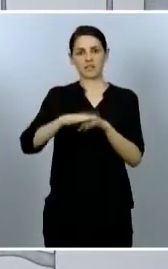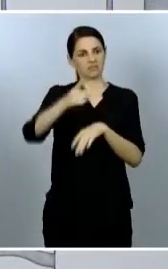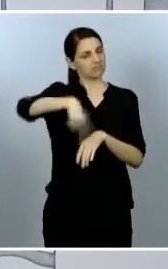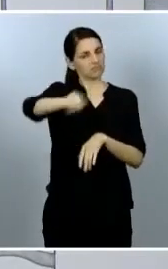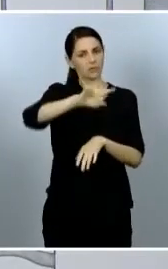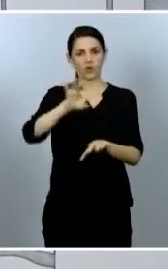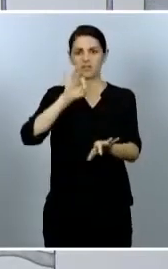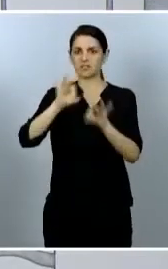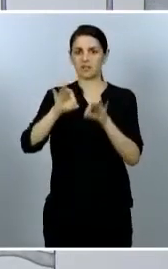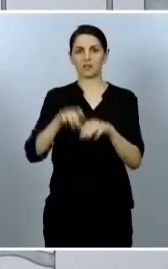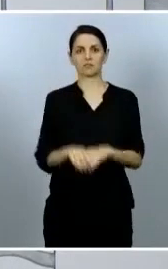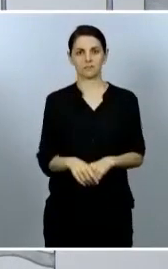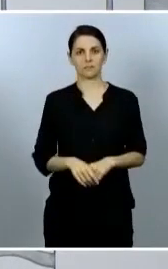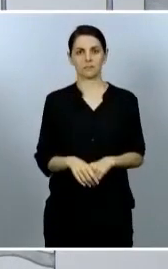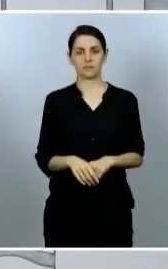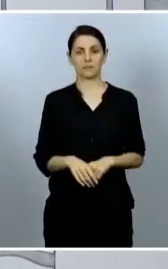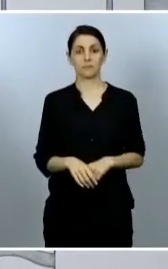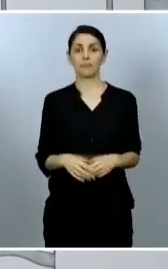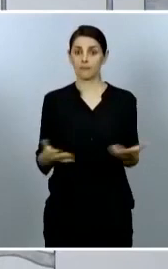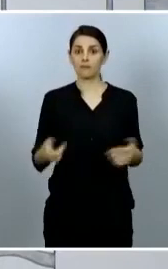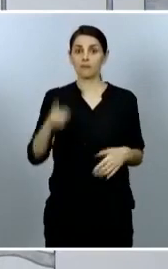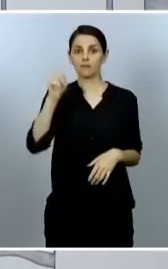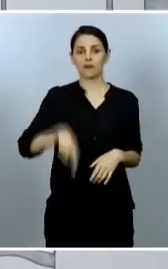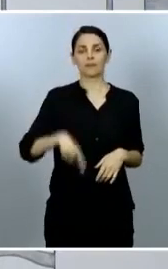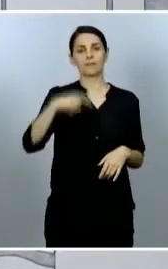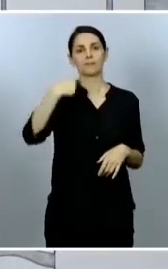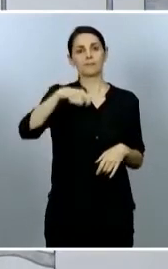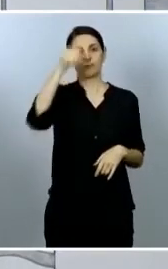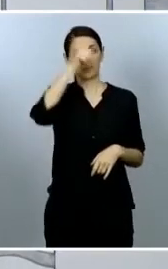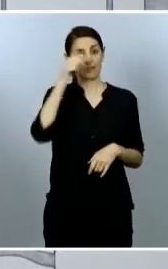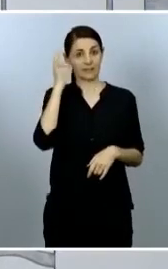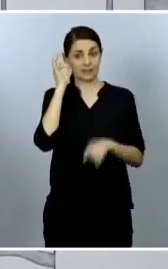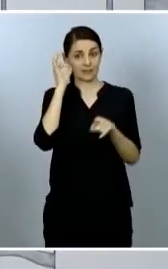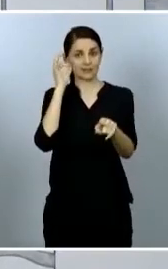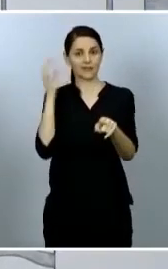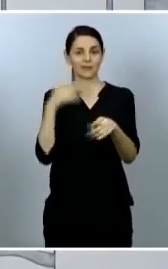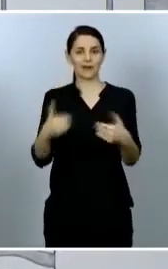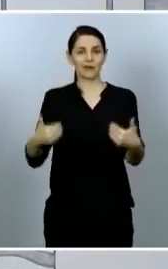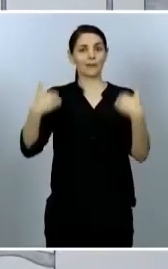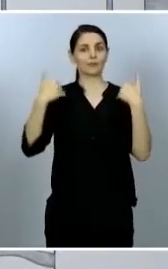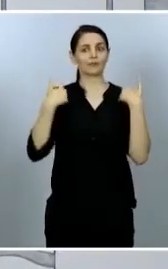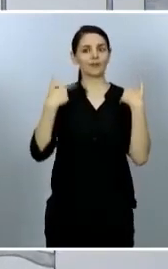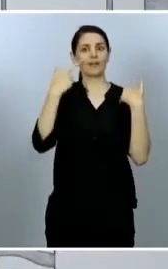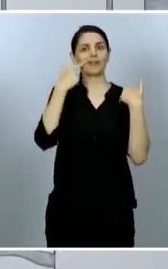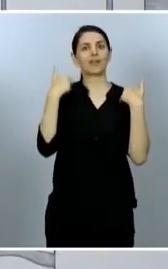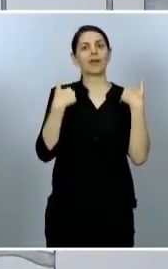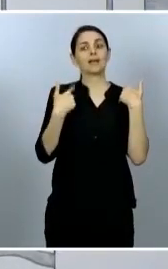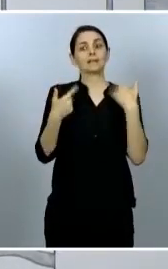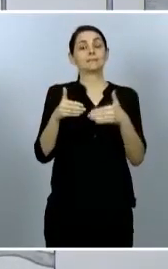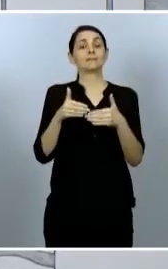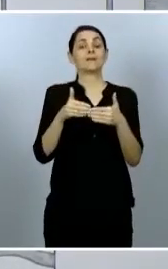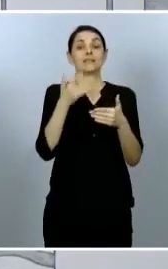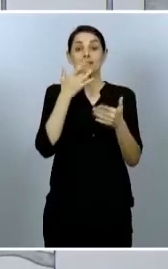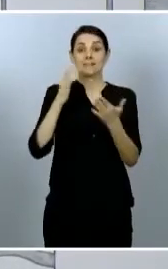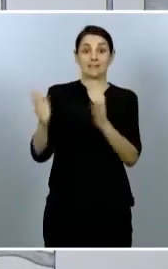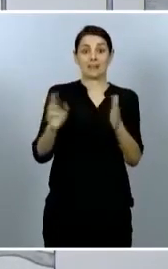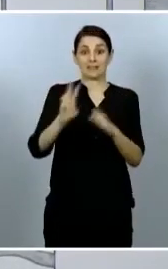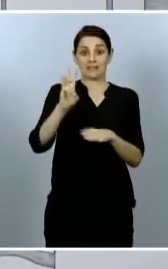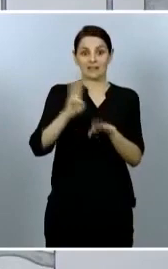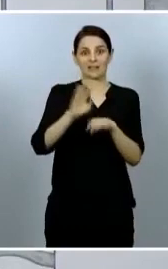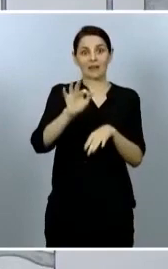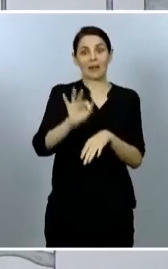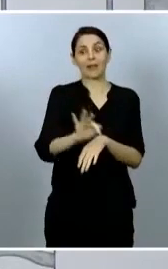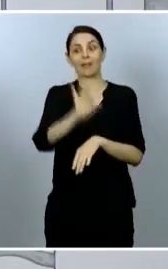Y también serán los que soliciten la entrada en la nueva normalidad si superan criterios sanitarios y